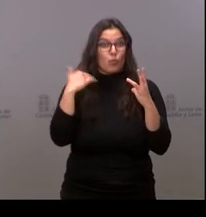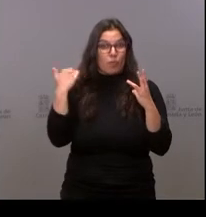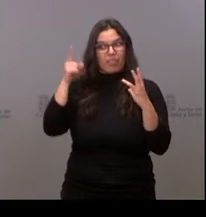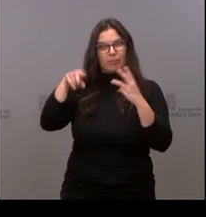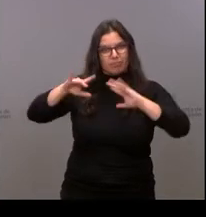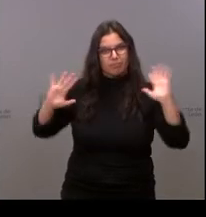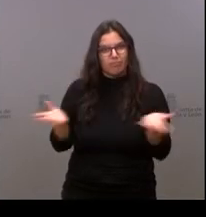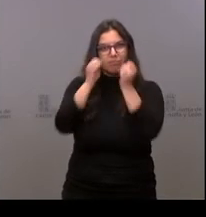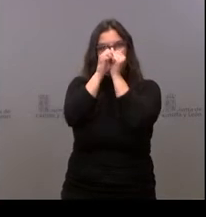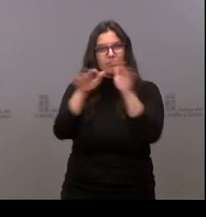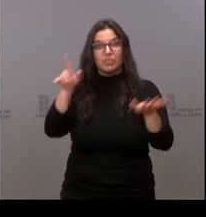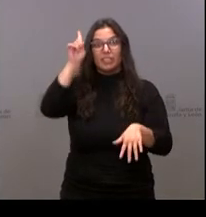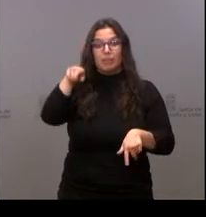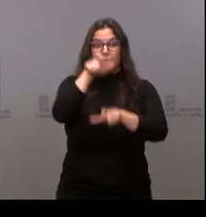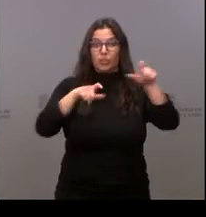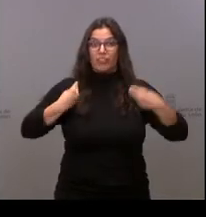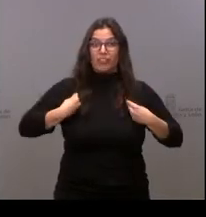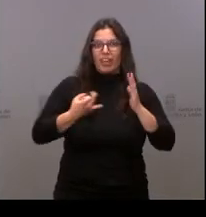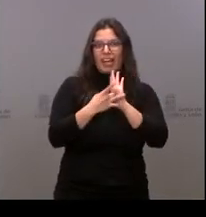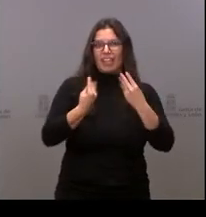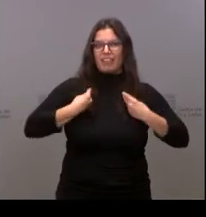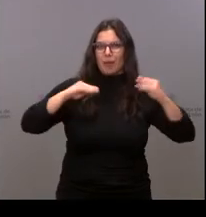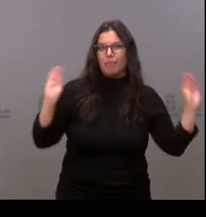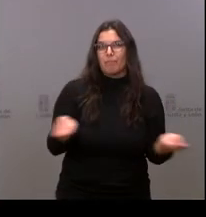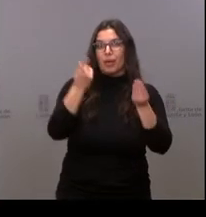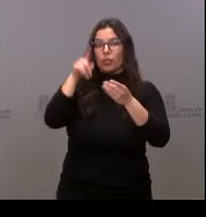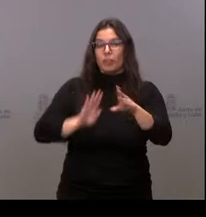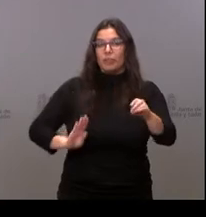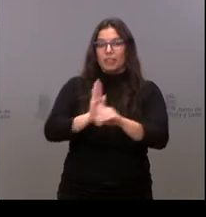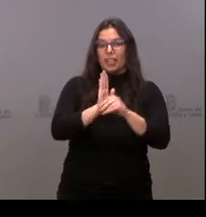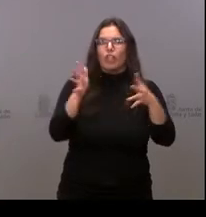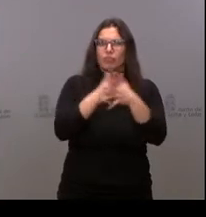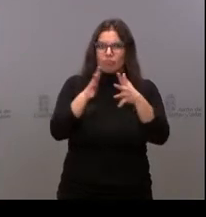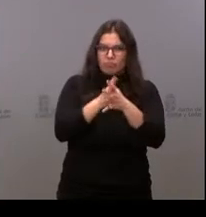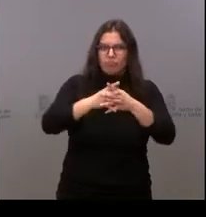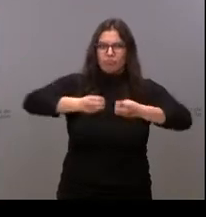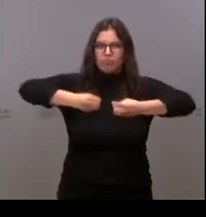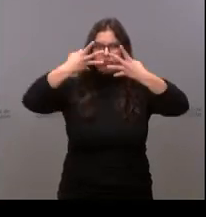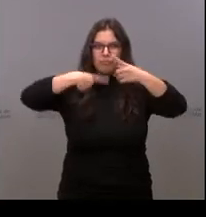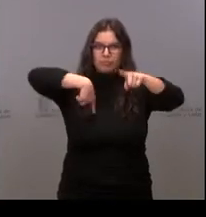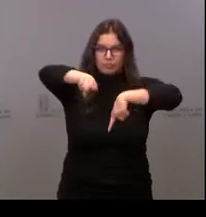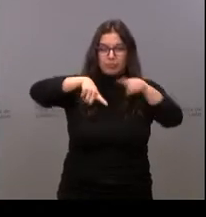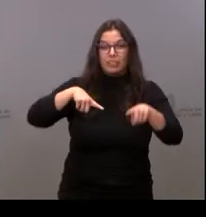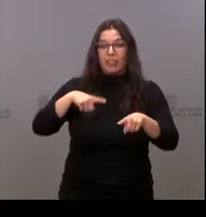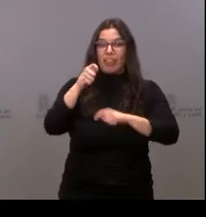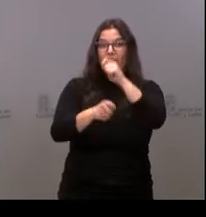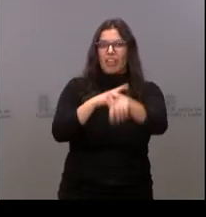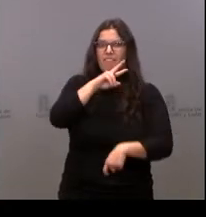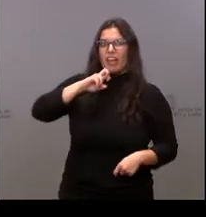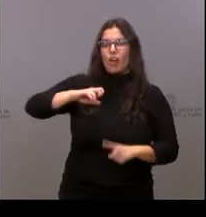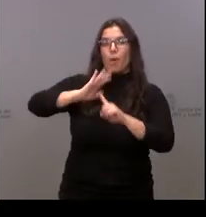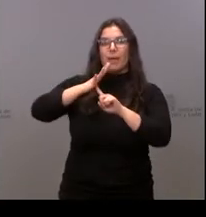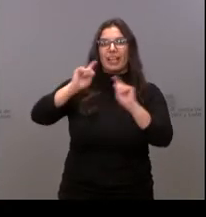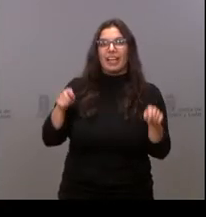calidad de vida de nuestra población. También invirtiendo en infraestructuras. La puesta en valor del Parque